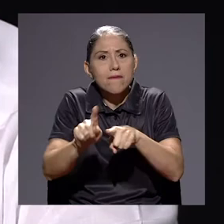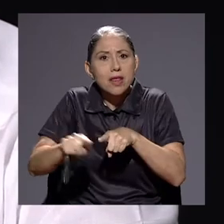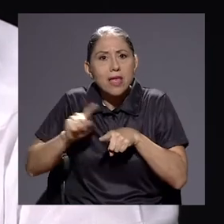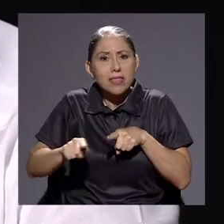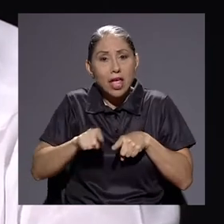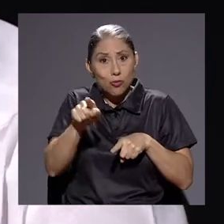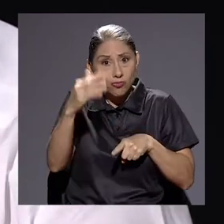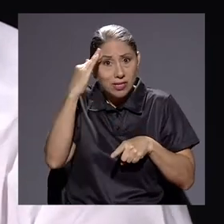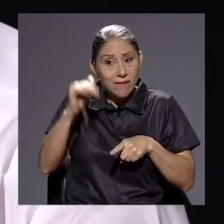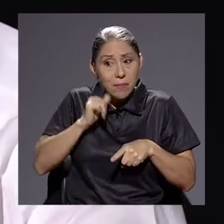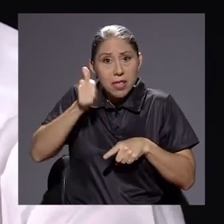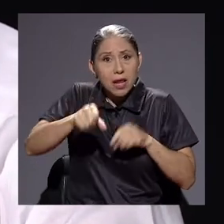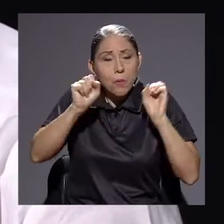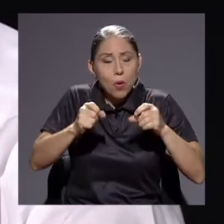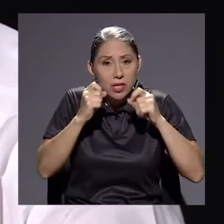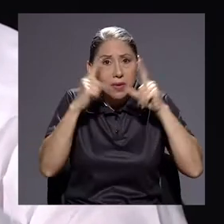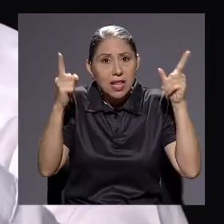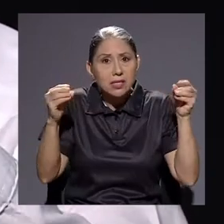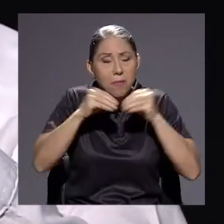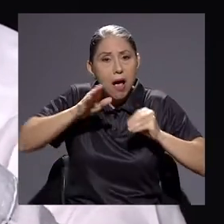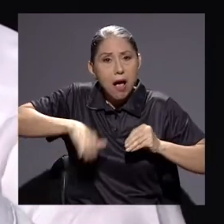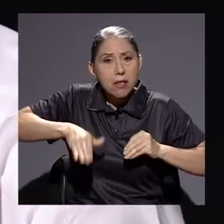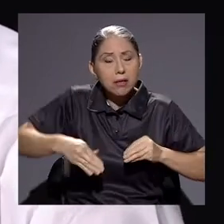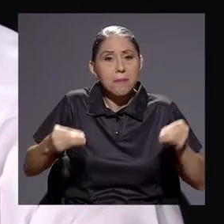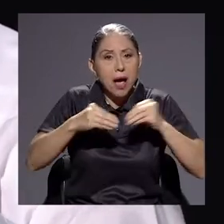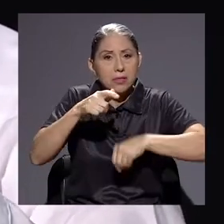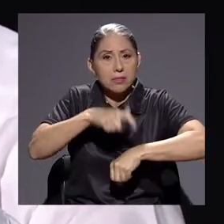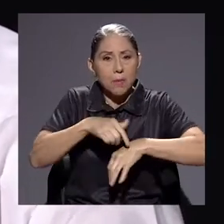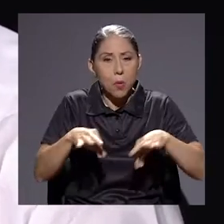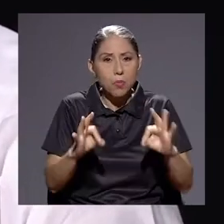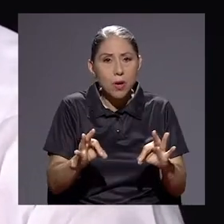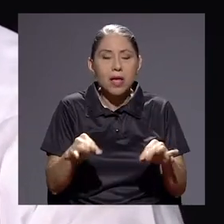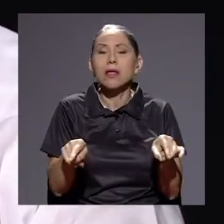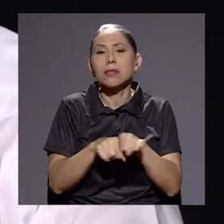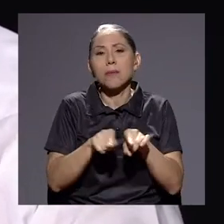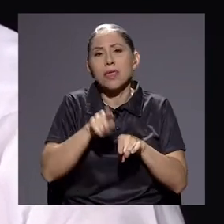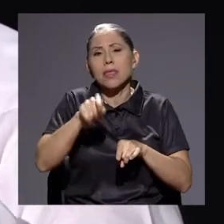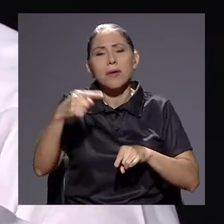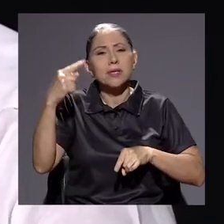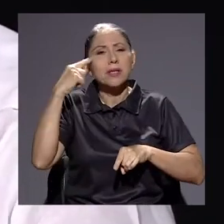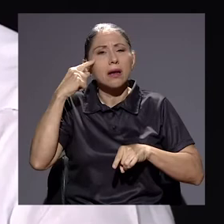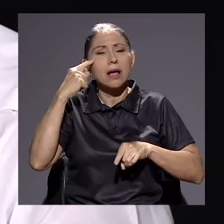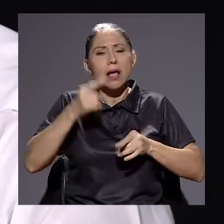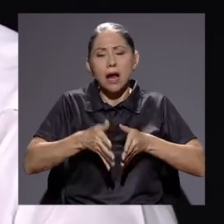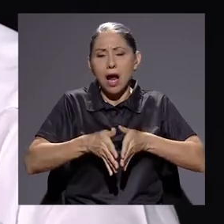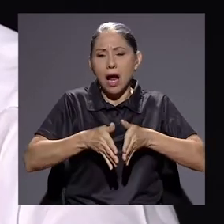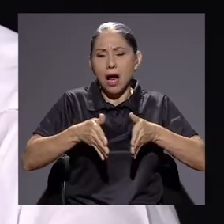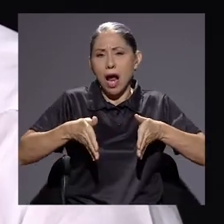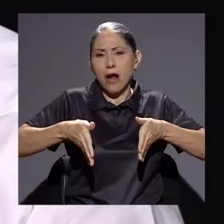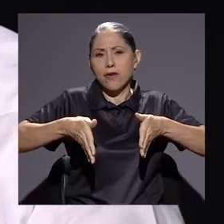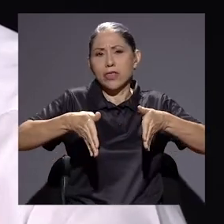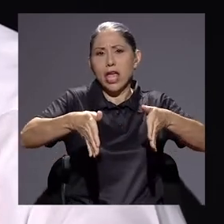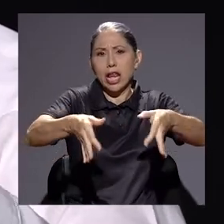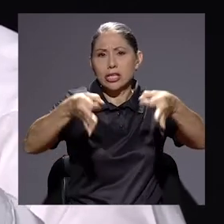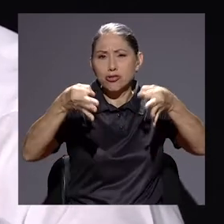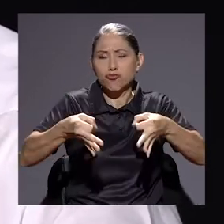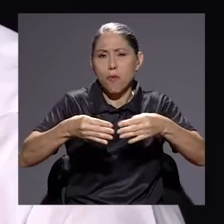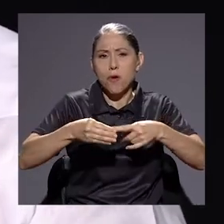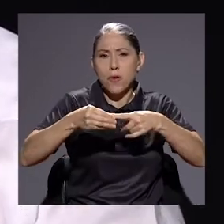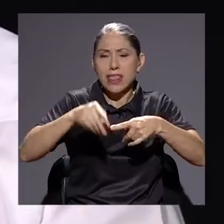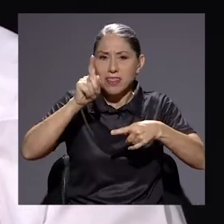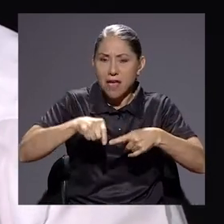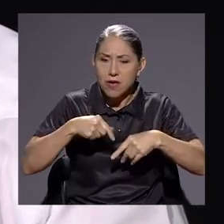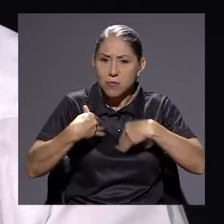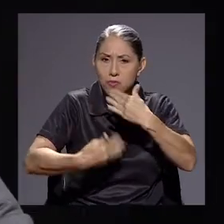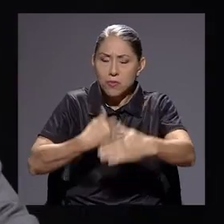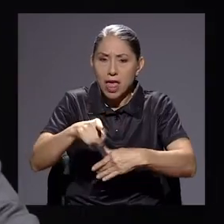porque sabe que mantiene más tiempo. Y la otra, tenemos que pensar en seguir haciendo las grandes carreteras, porque tenemos que también exportar dinámica de